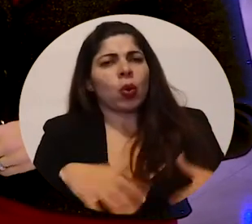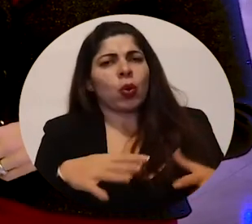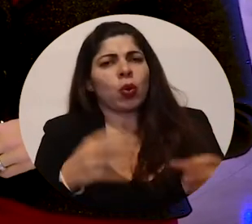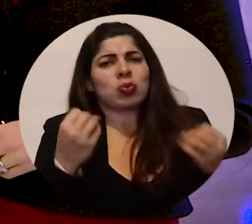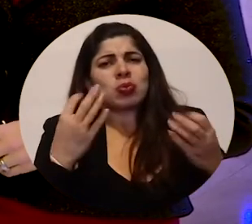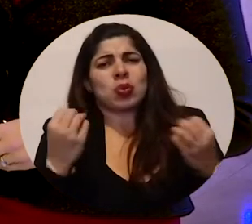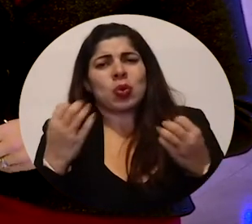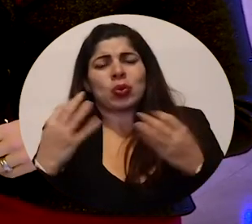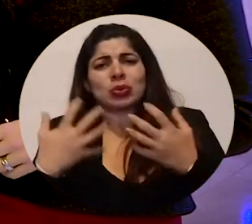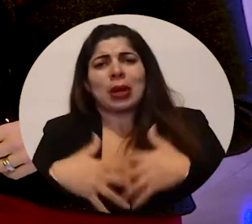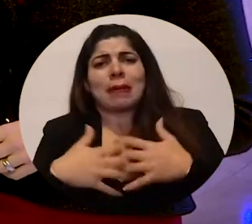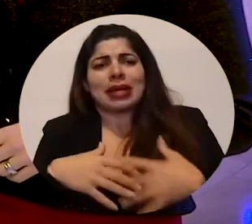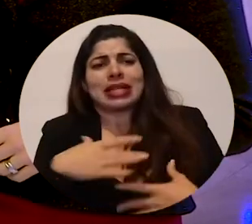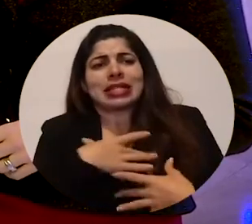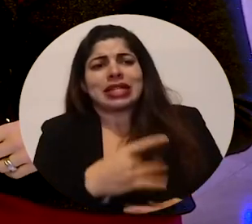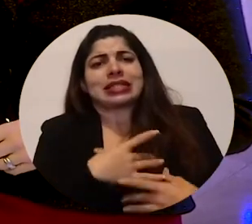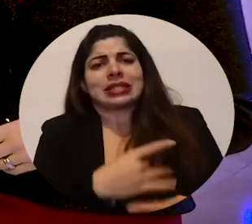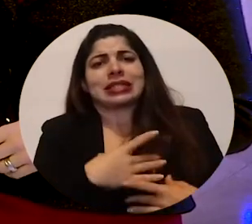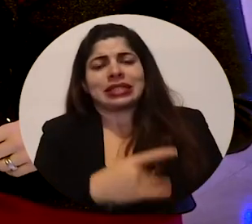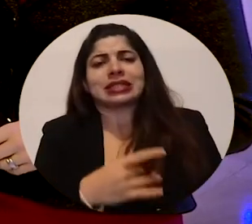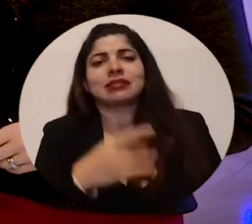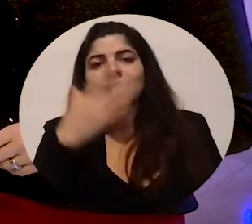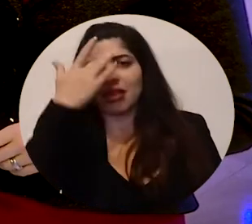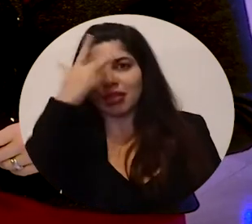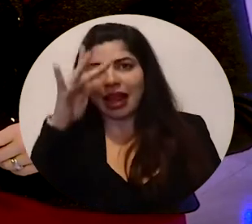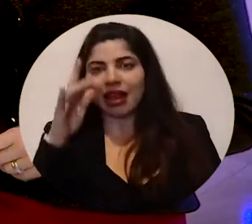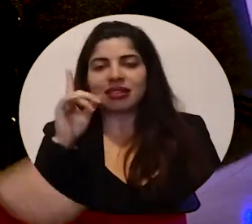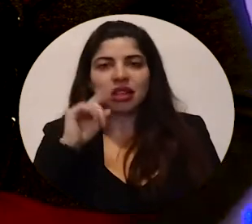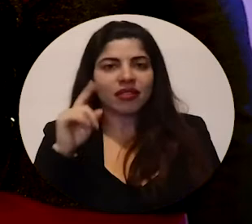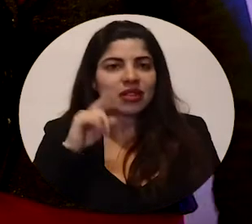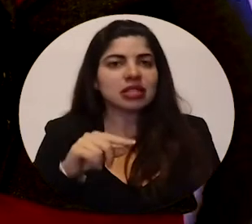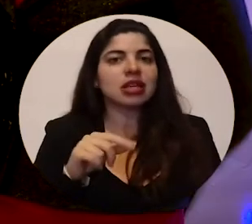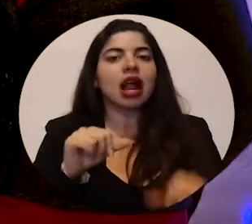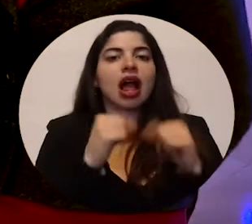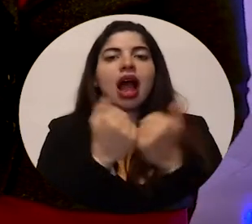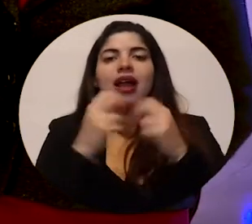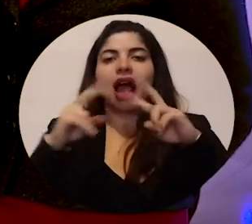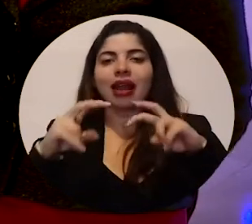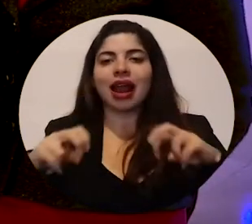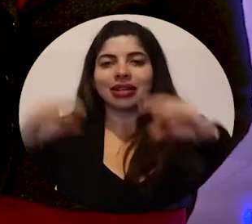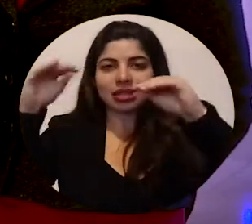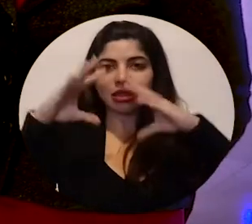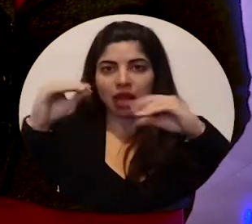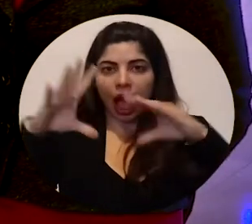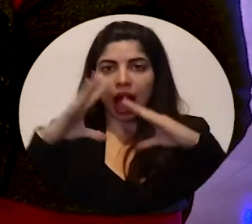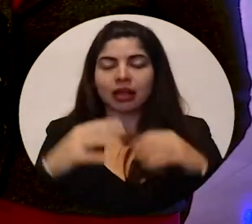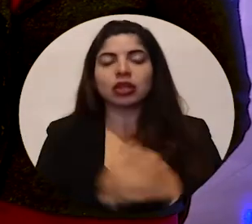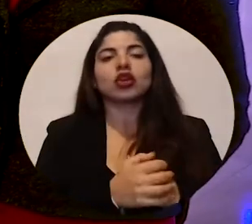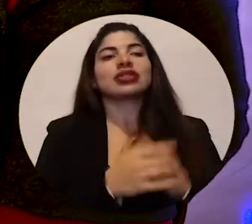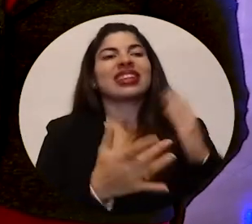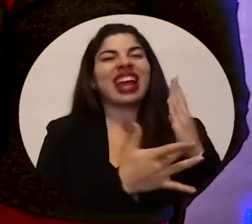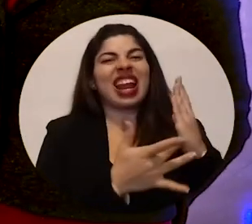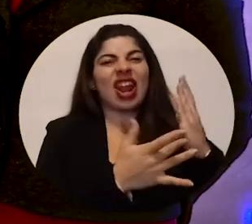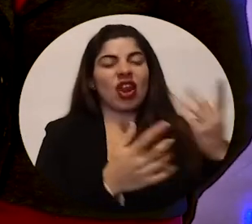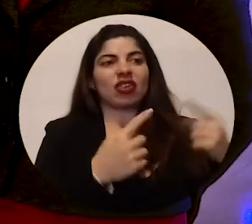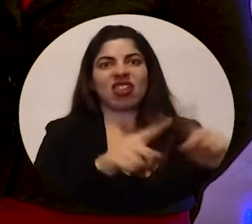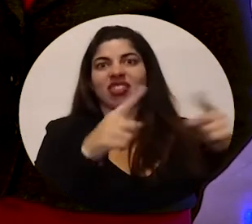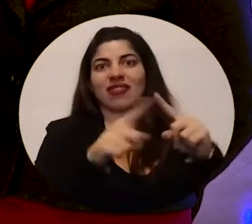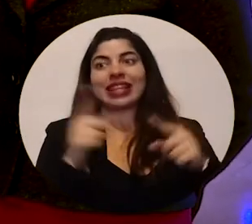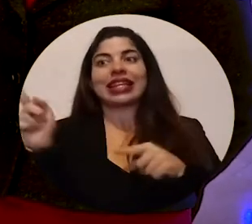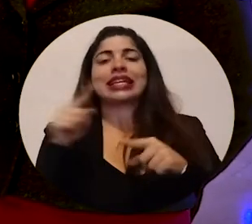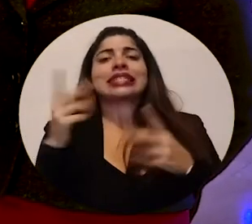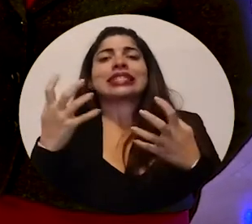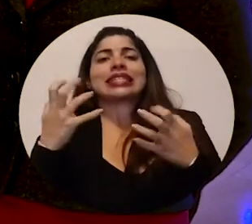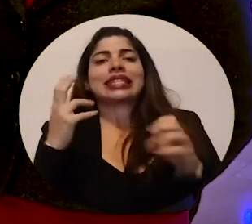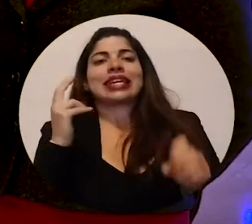que existe por muchísimas empresas en el área de inteligencia artificial, en el área de análisis de datos, de tecnologías disruptivas por instalarse en